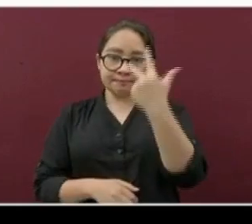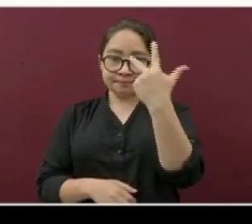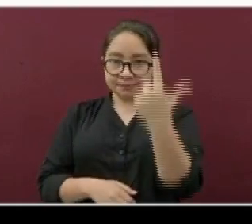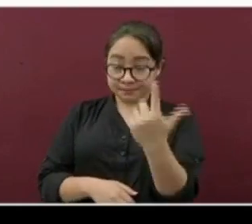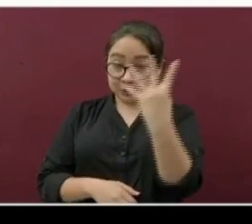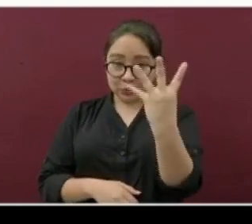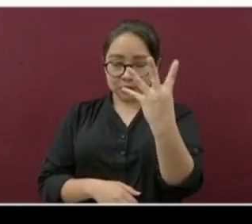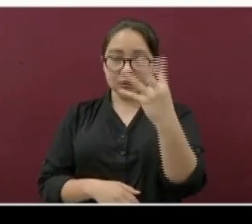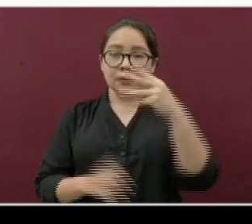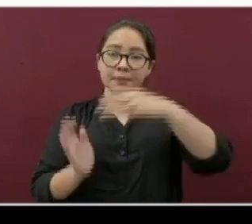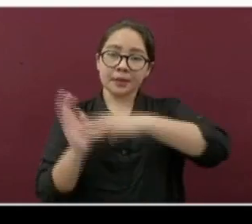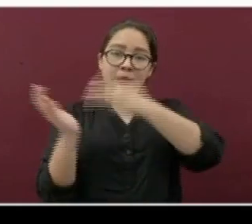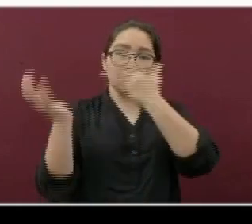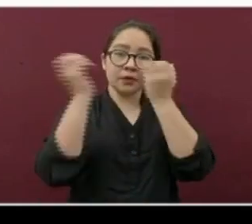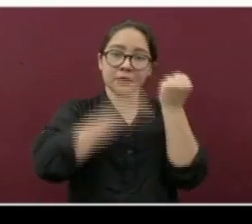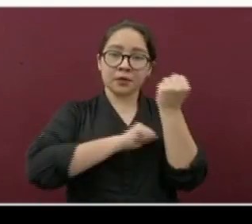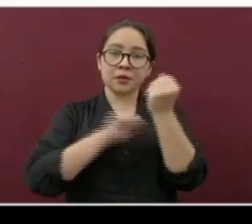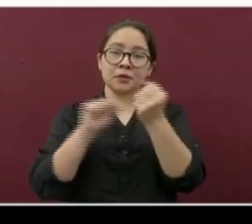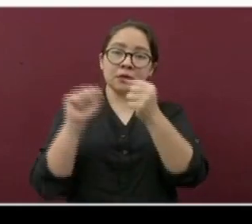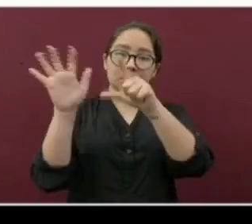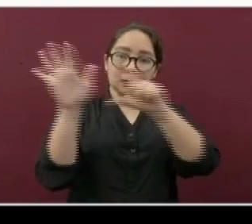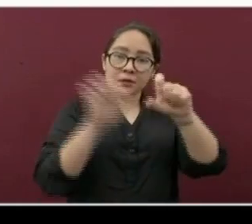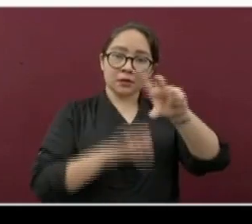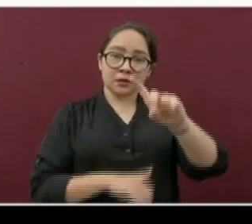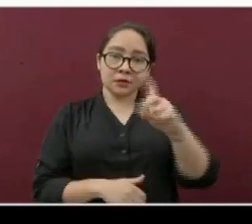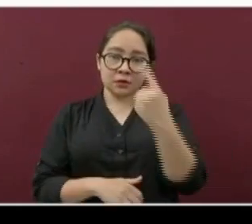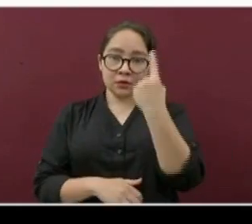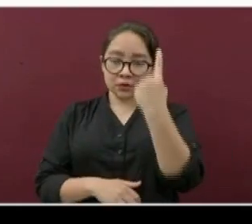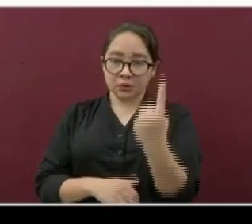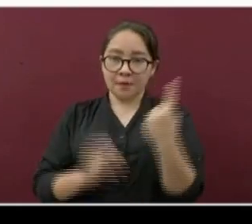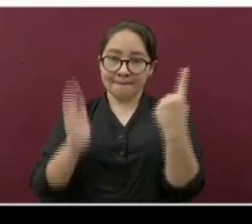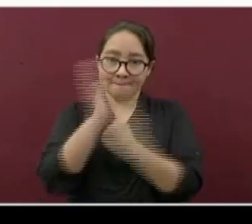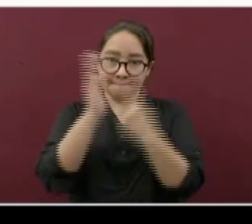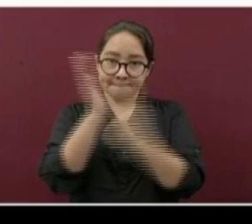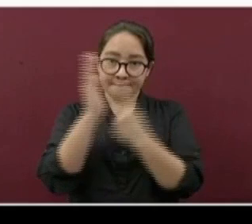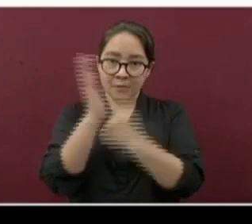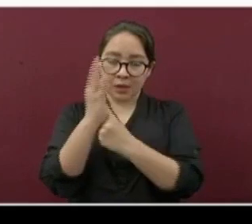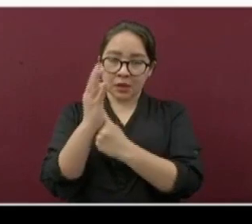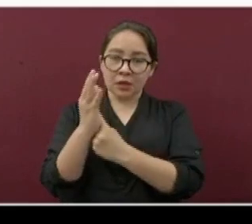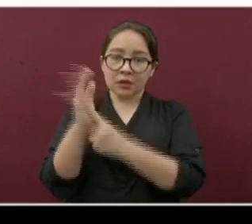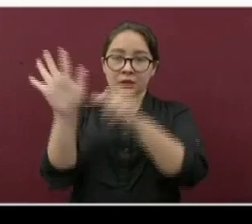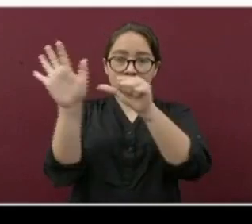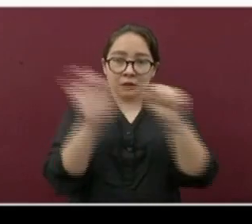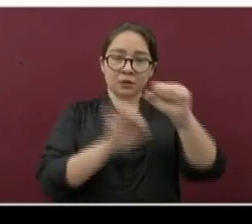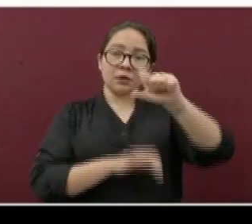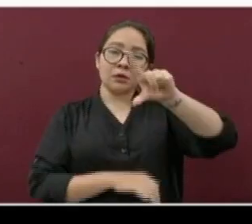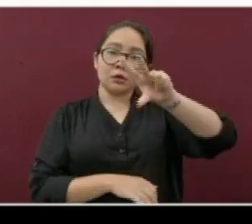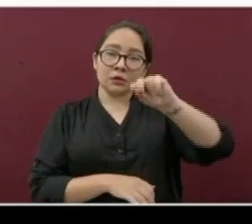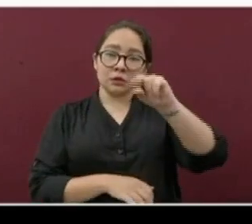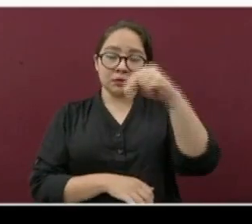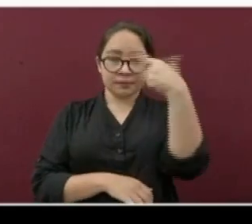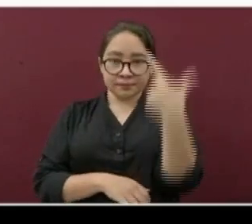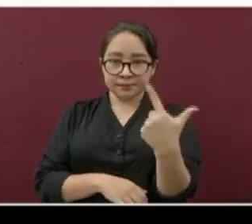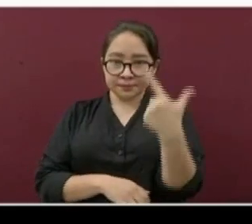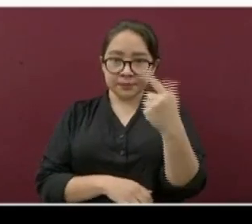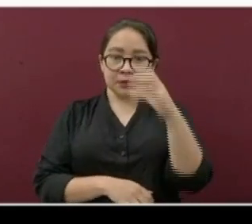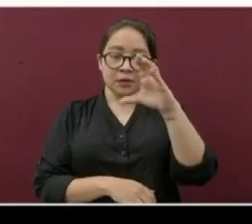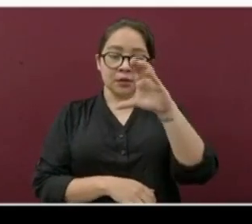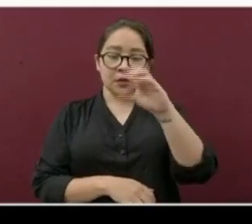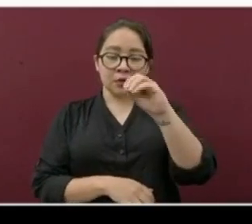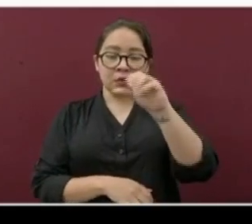Martínez de la Torre, 731. Papantla, 687. Ahora